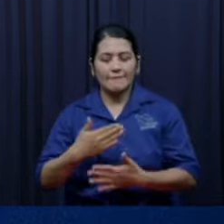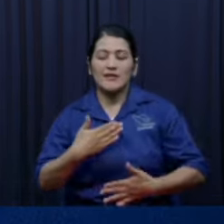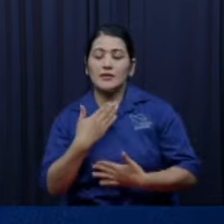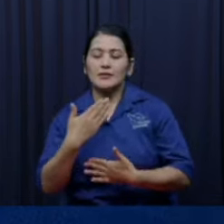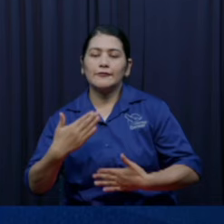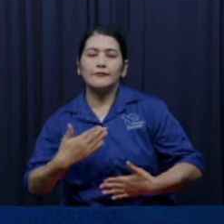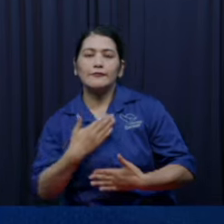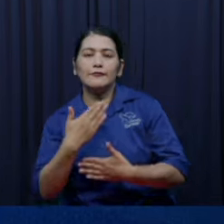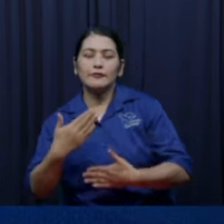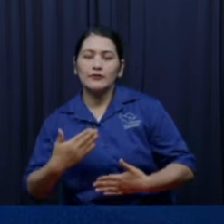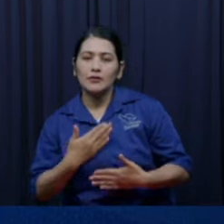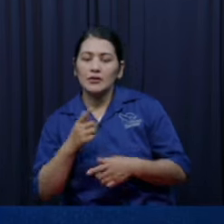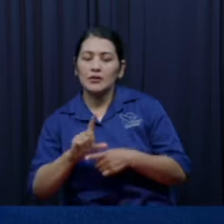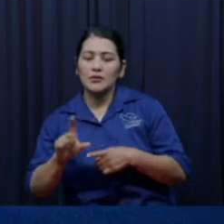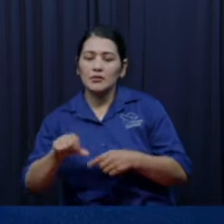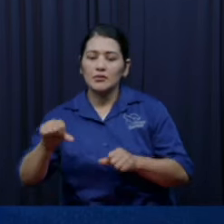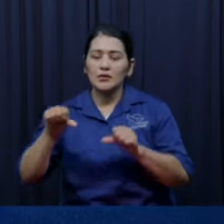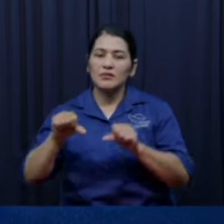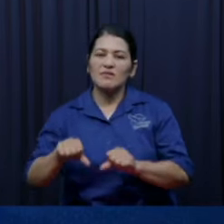ciego bueno